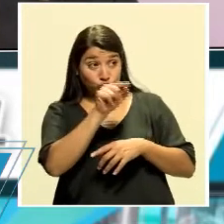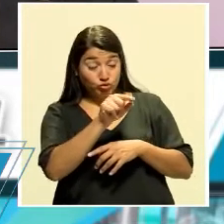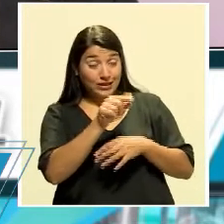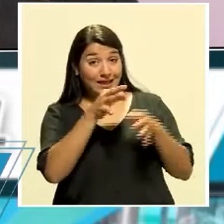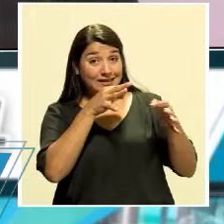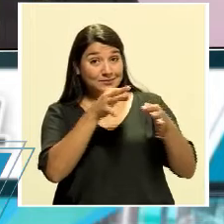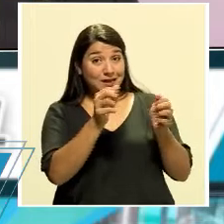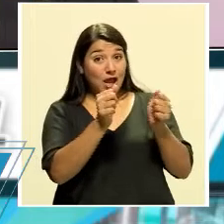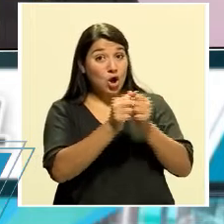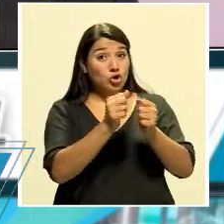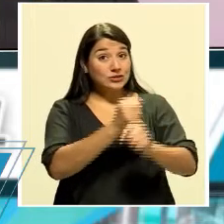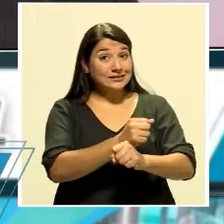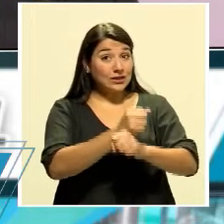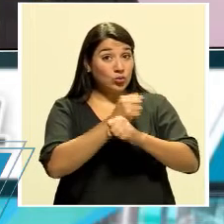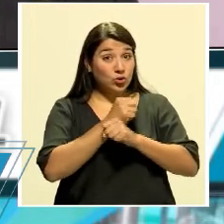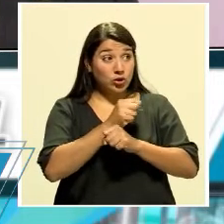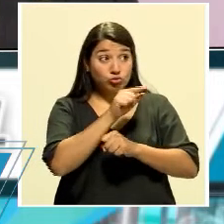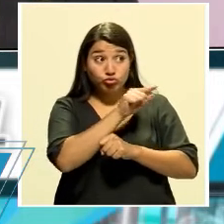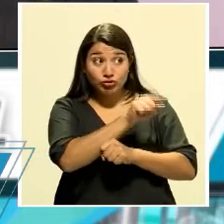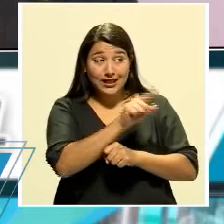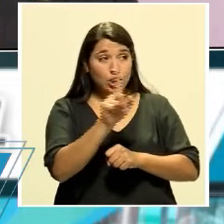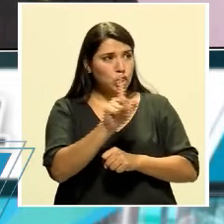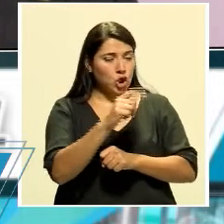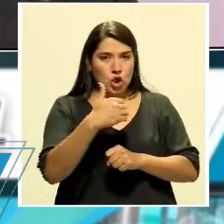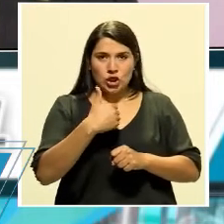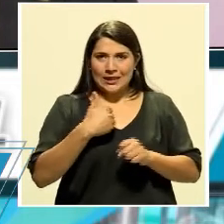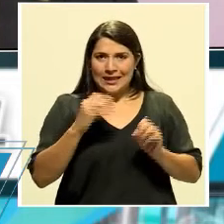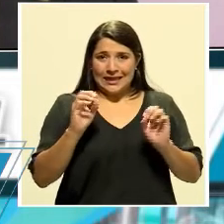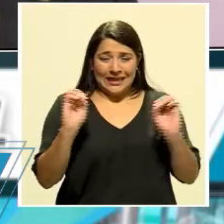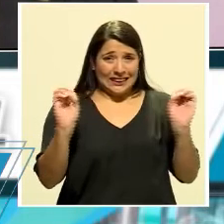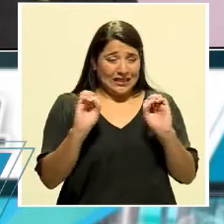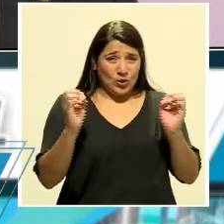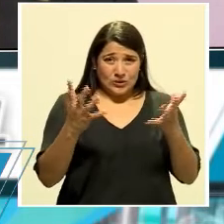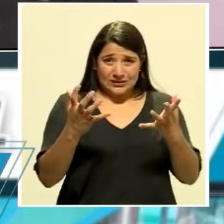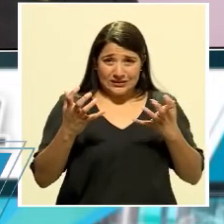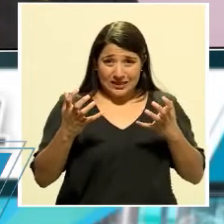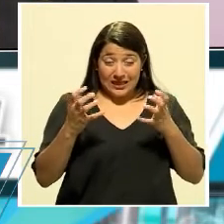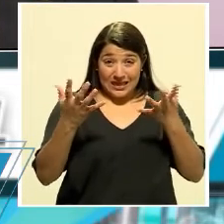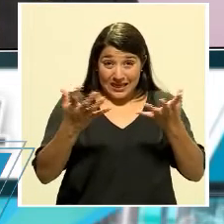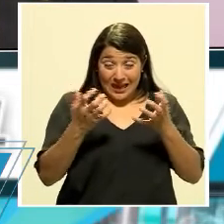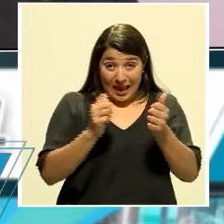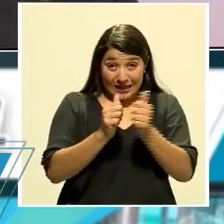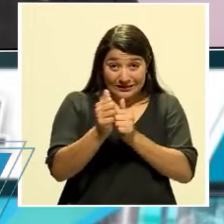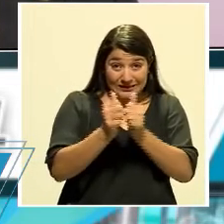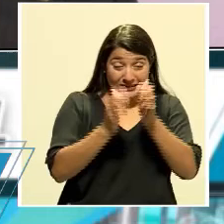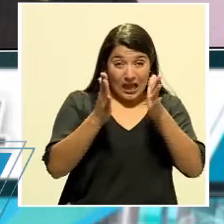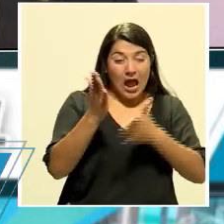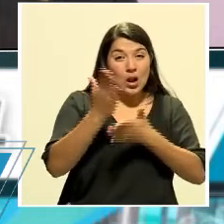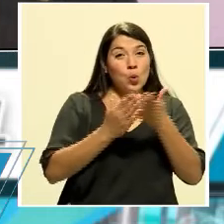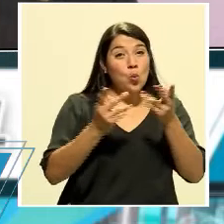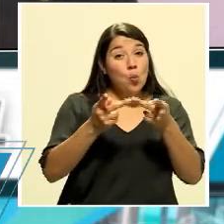ahora que no tiene intención de ser candidato a ningún puesto de elección popular.